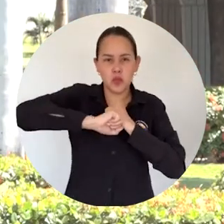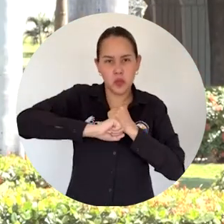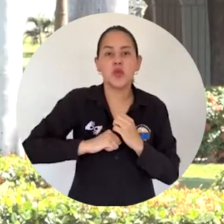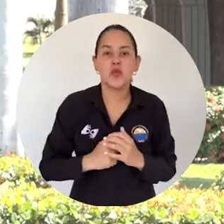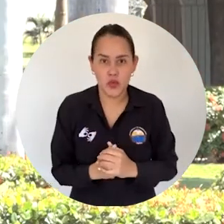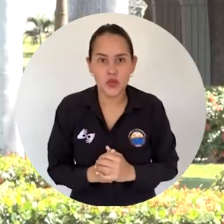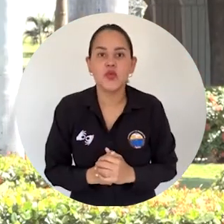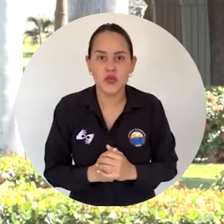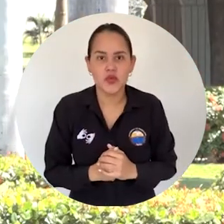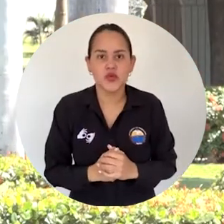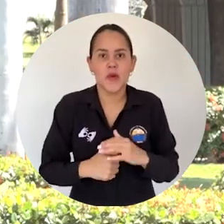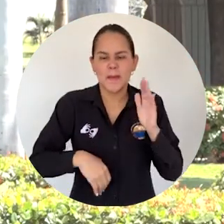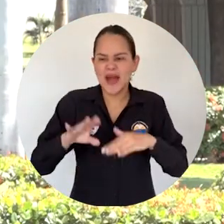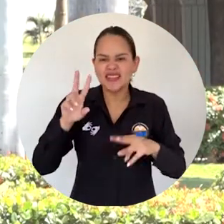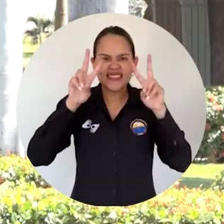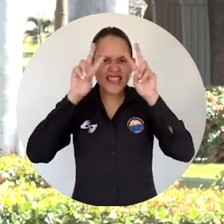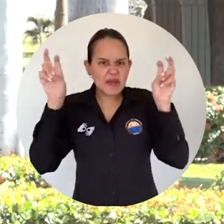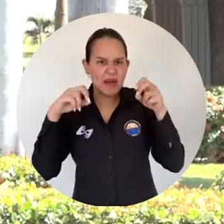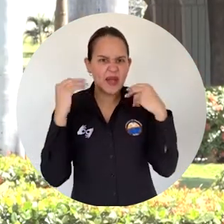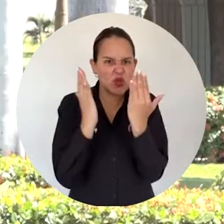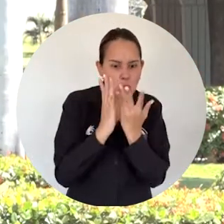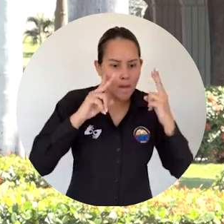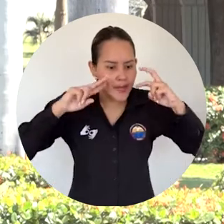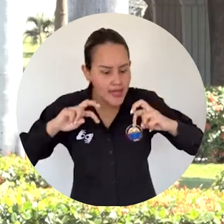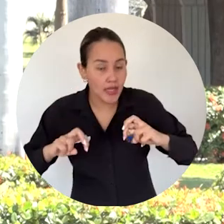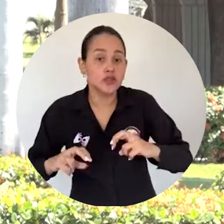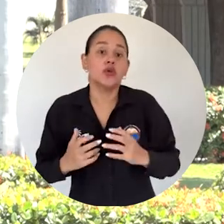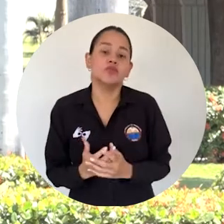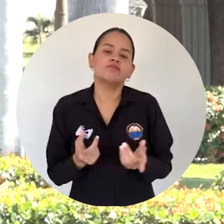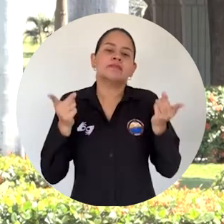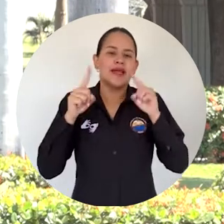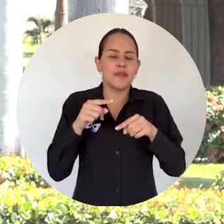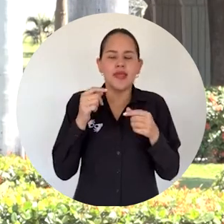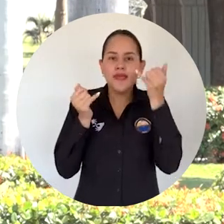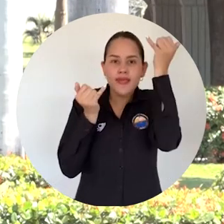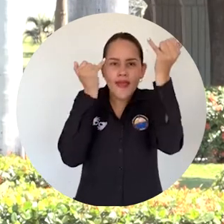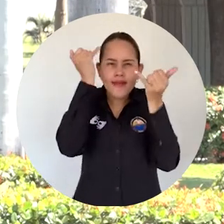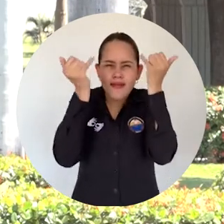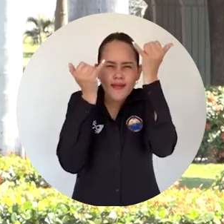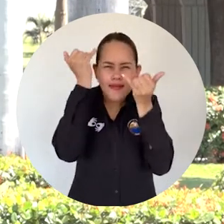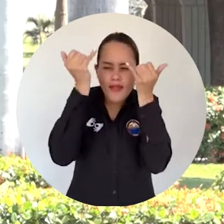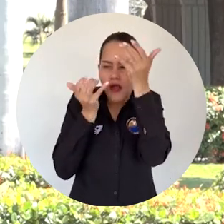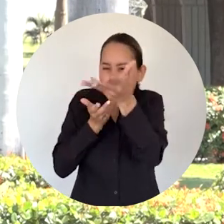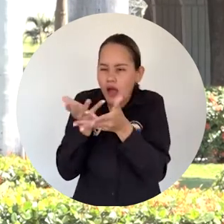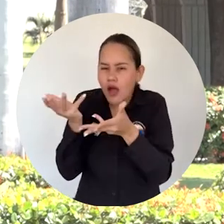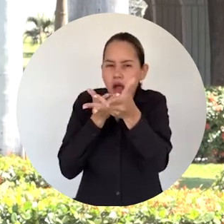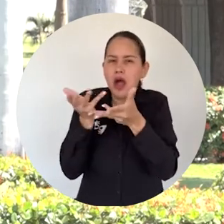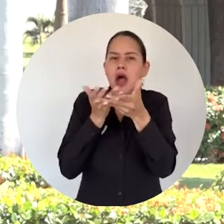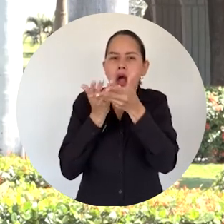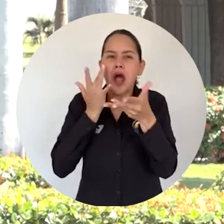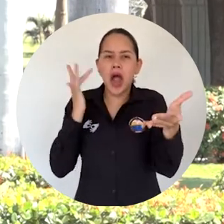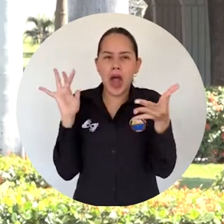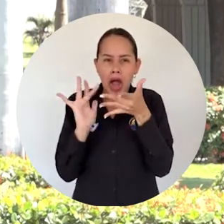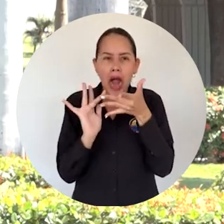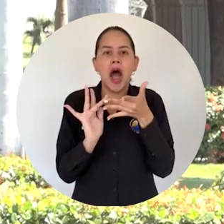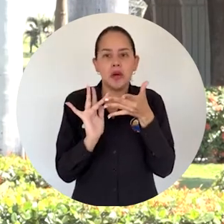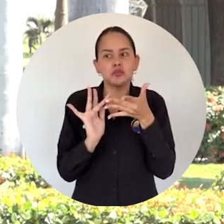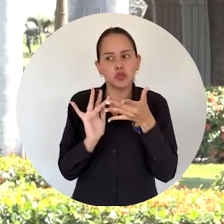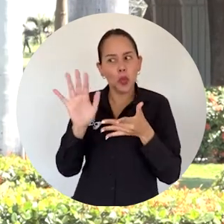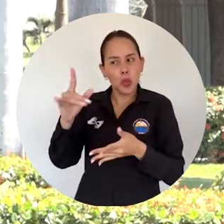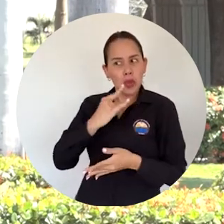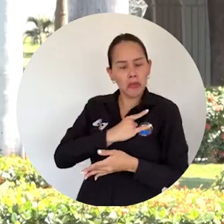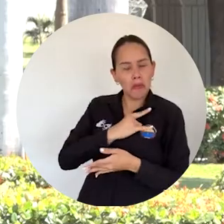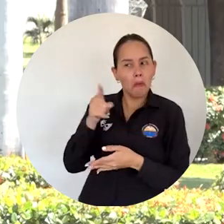campo de la creación de nuevos estudios y también hemos intercambiado ideas que se corresponden con la idiosincrasia de ambas